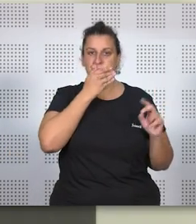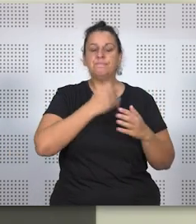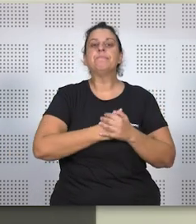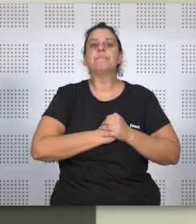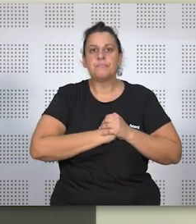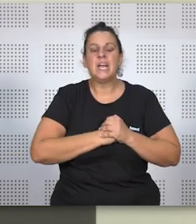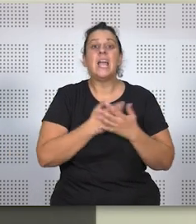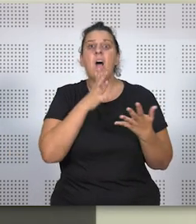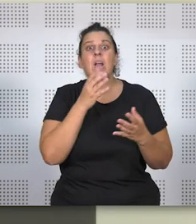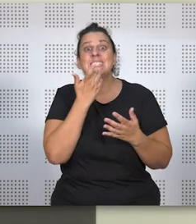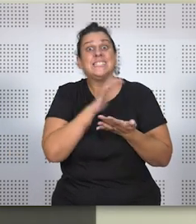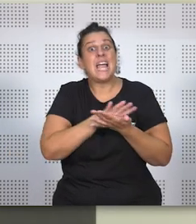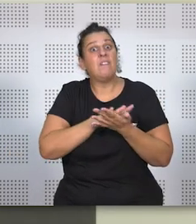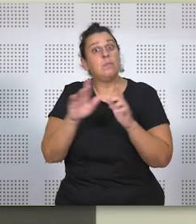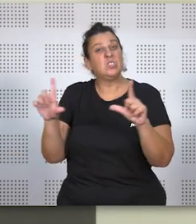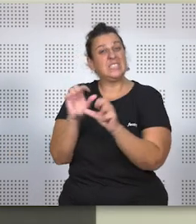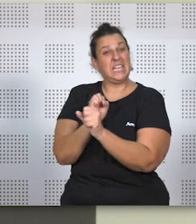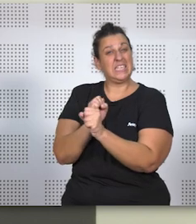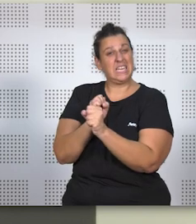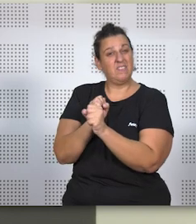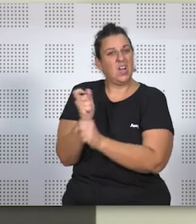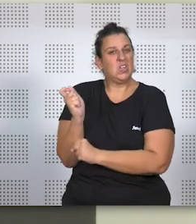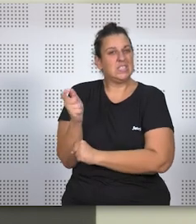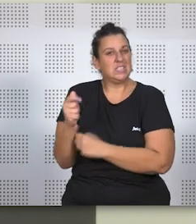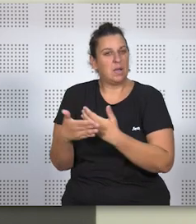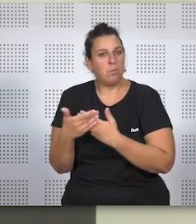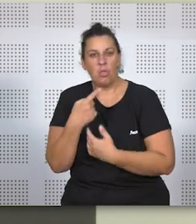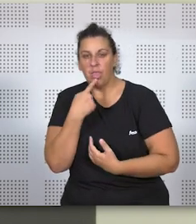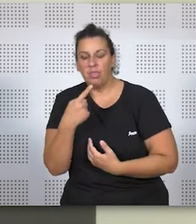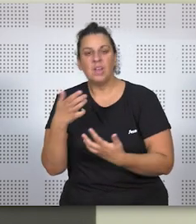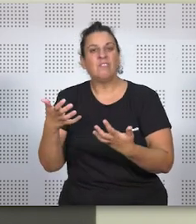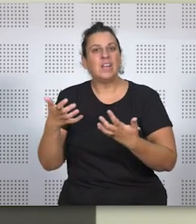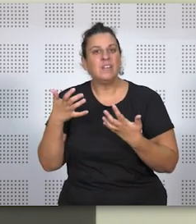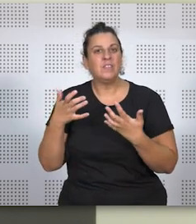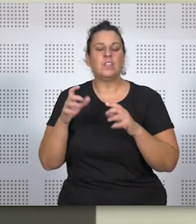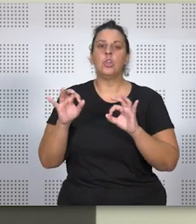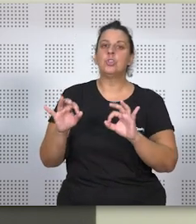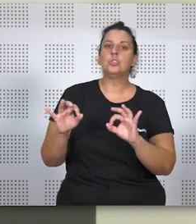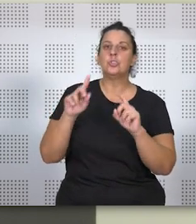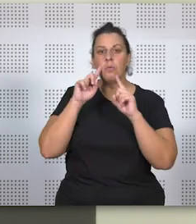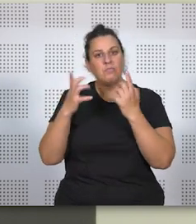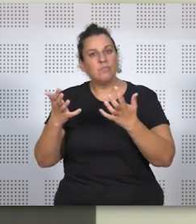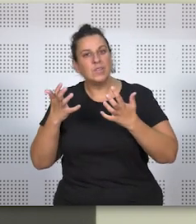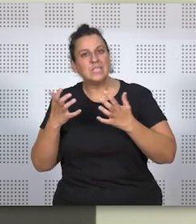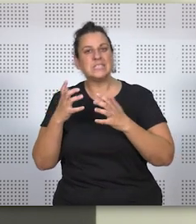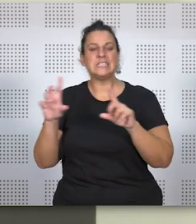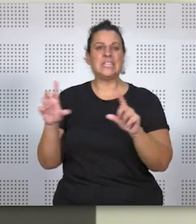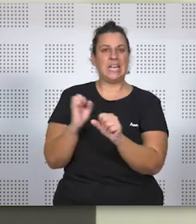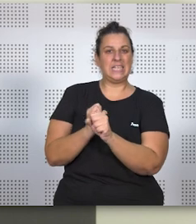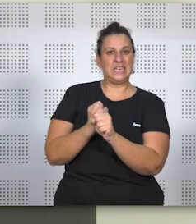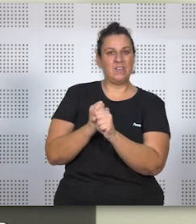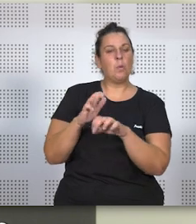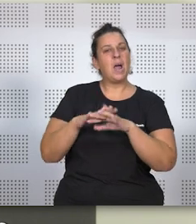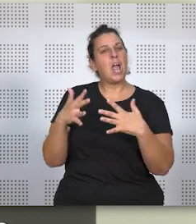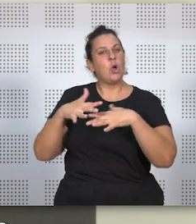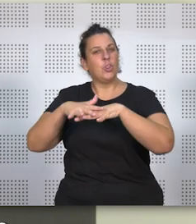hablamos del teletrabajo está siempre de moda decir, está siempre de moda hablar de los beneficios, de las ventajas que tiene el teletrabajo para la